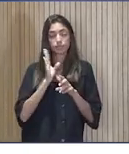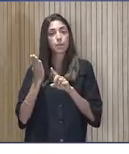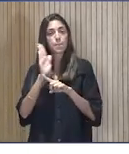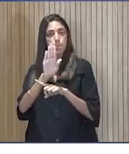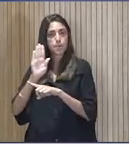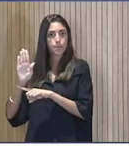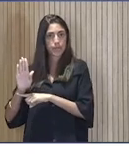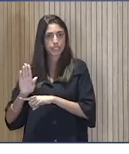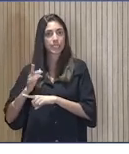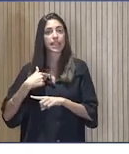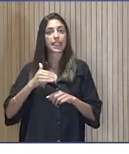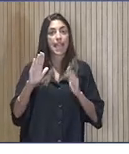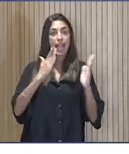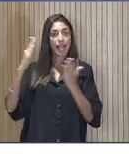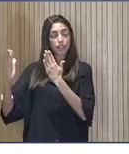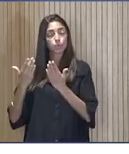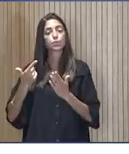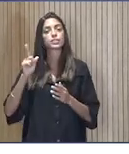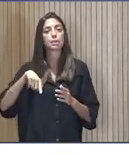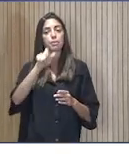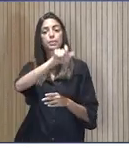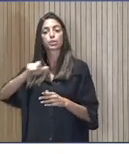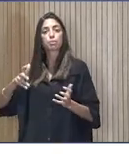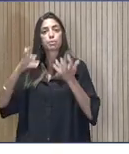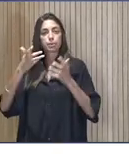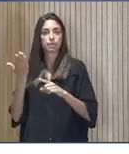y daremos a conocer a los premiados.